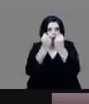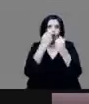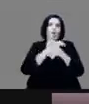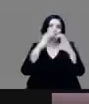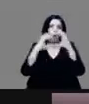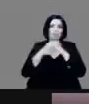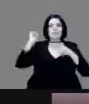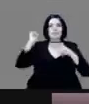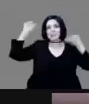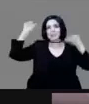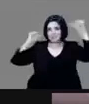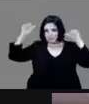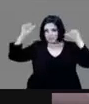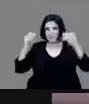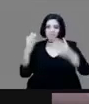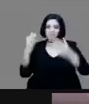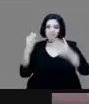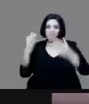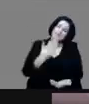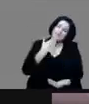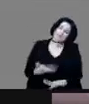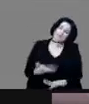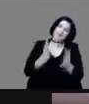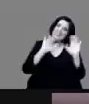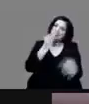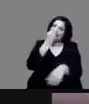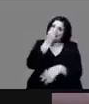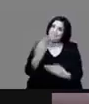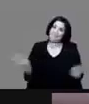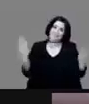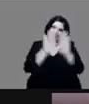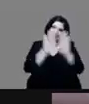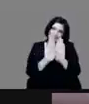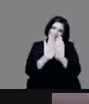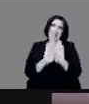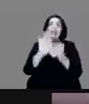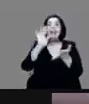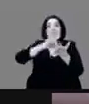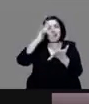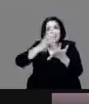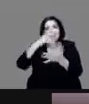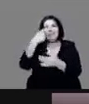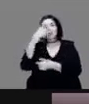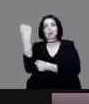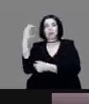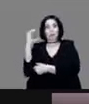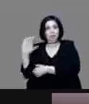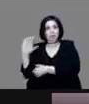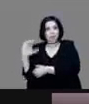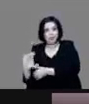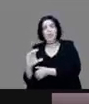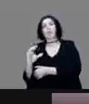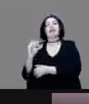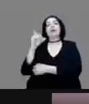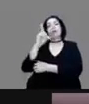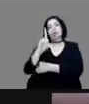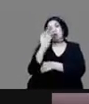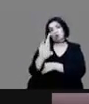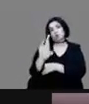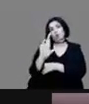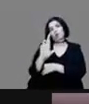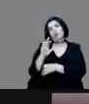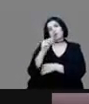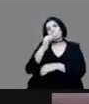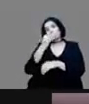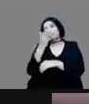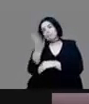estamos cerrando la transmisión con el doctor Eduardo Matos agradecemos sus comentarios vamos a el doctor le vamos a pedir que responda dos